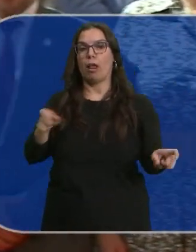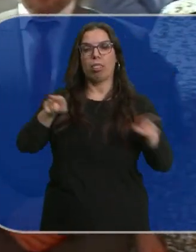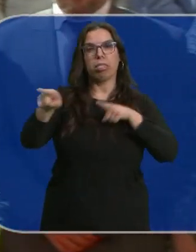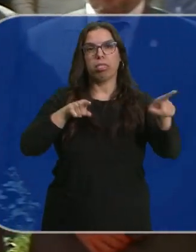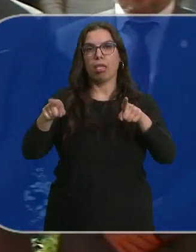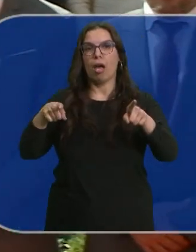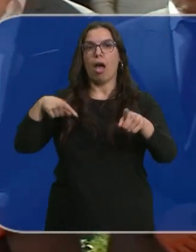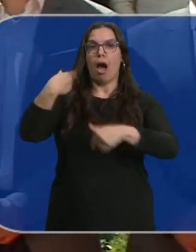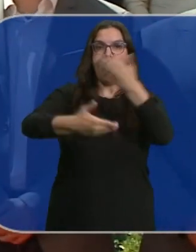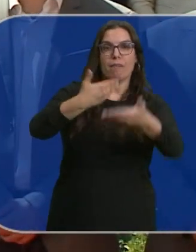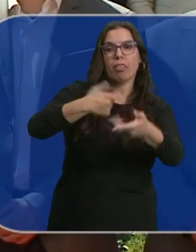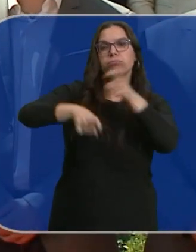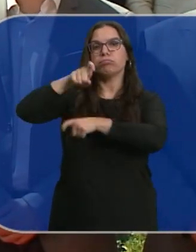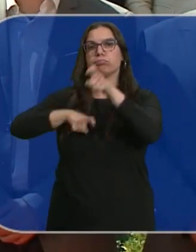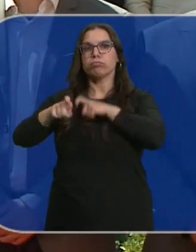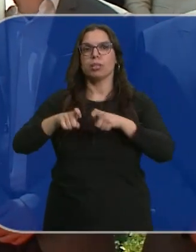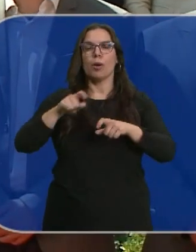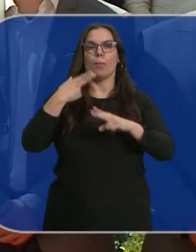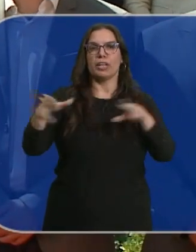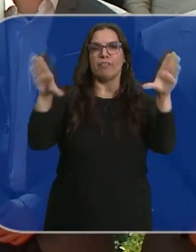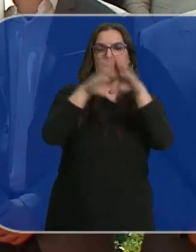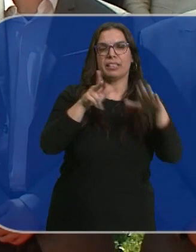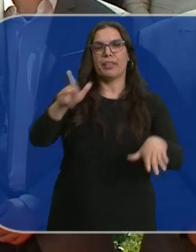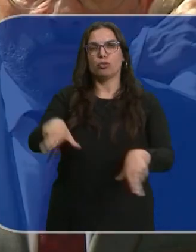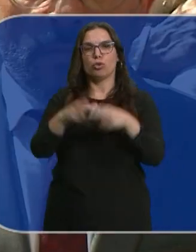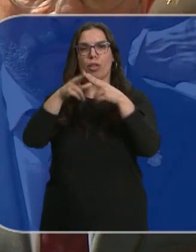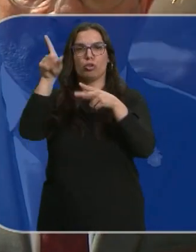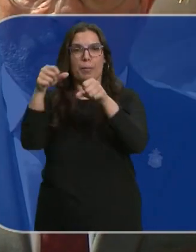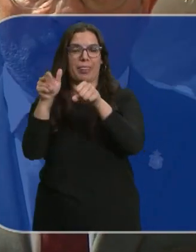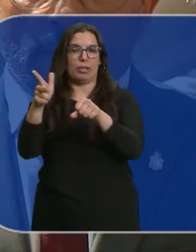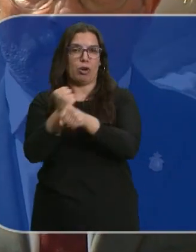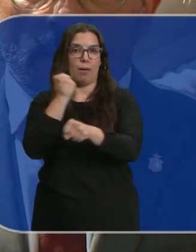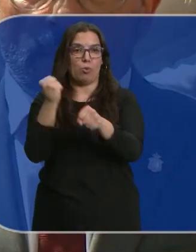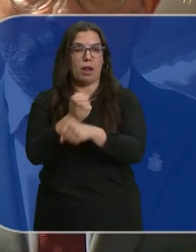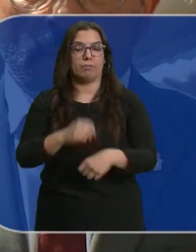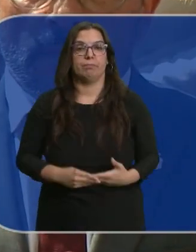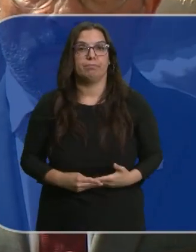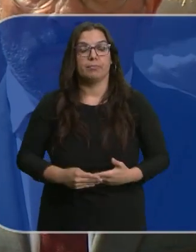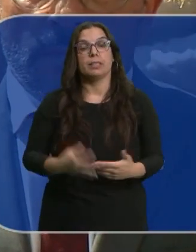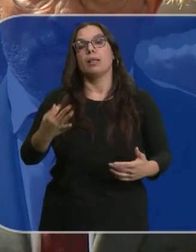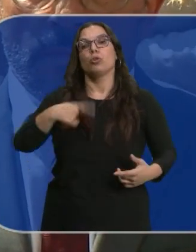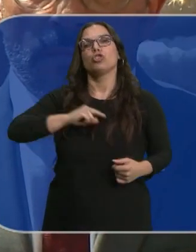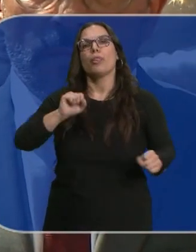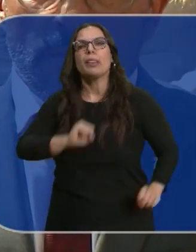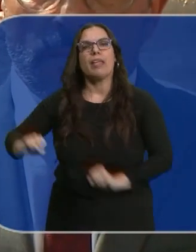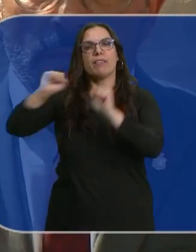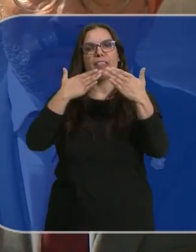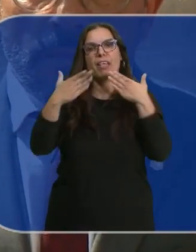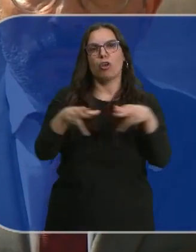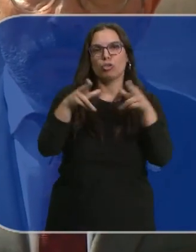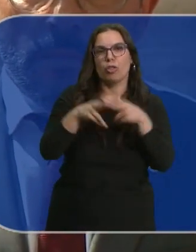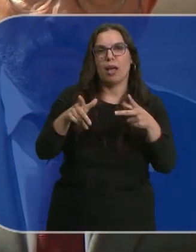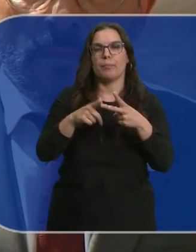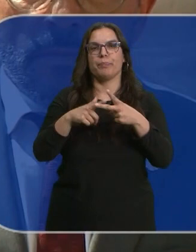dicotomía entre avances o retrocesos en políticas feministas, derechos sociales o laborales. Que defendamos el diálogo social, la